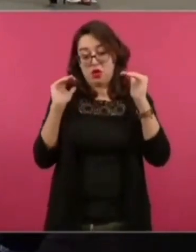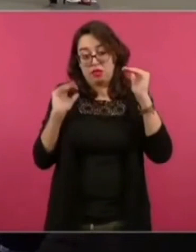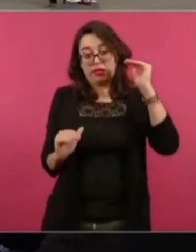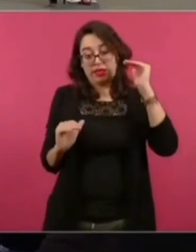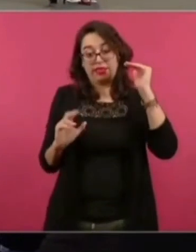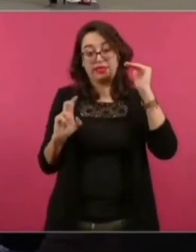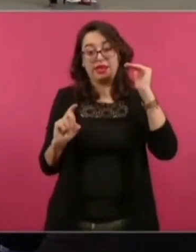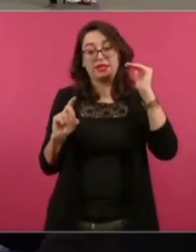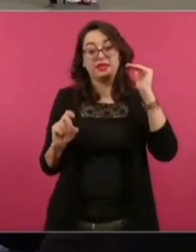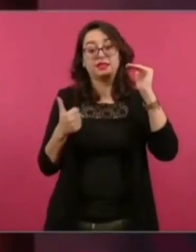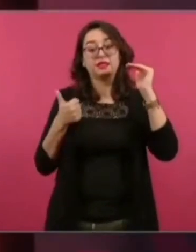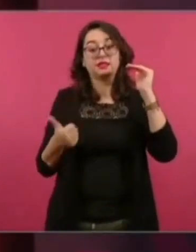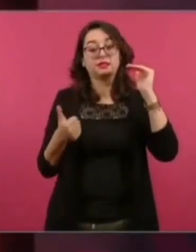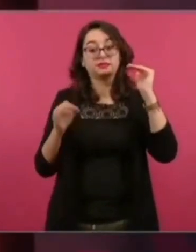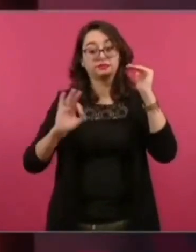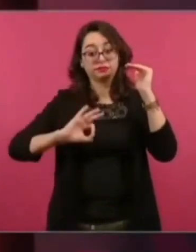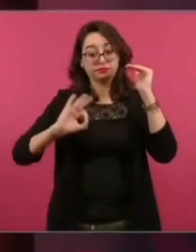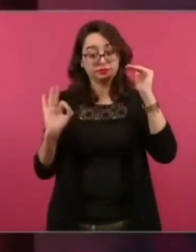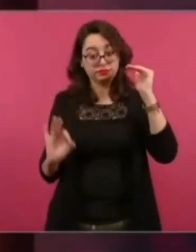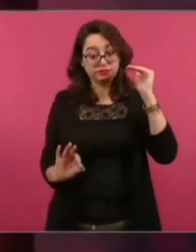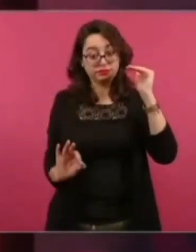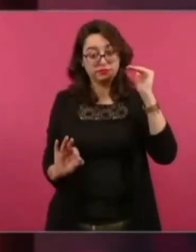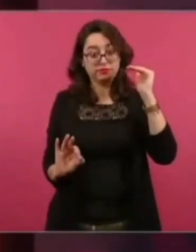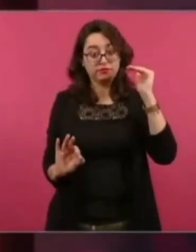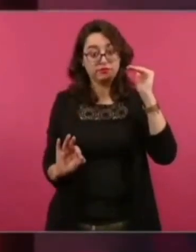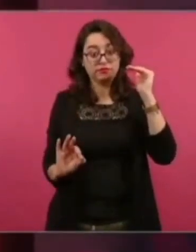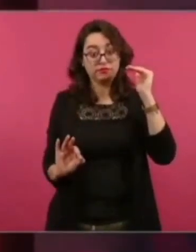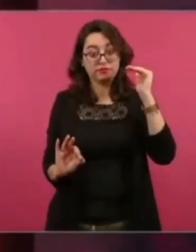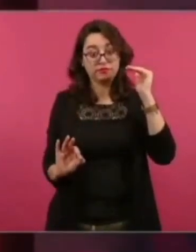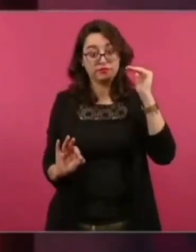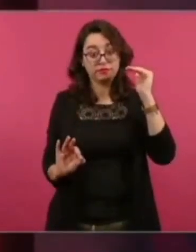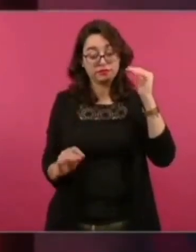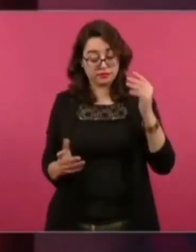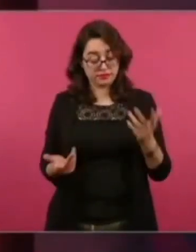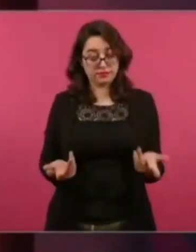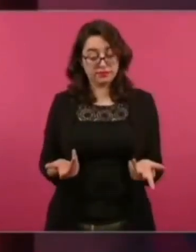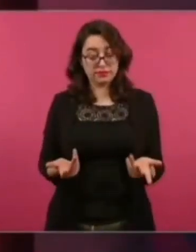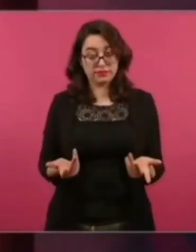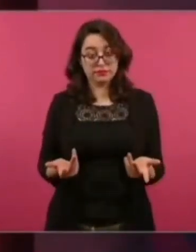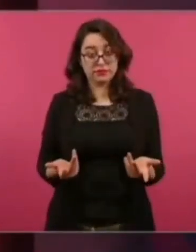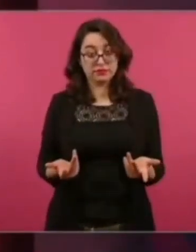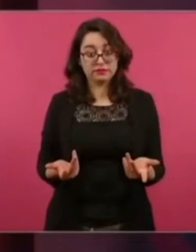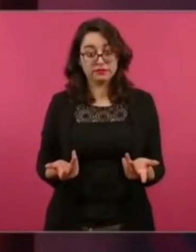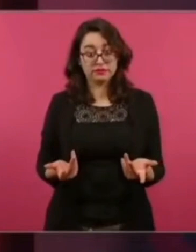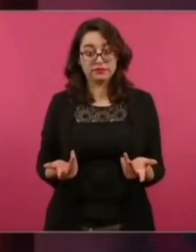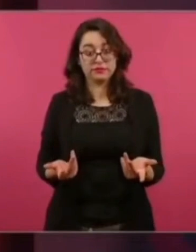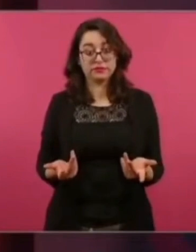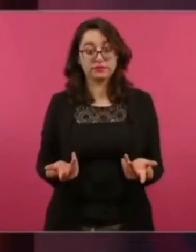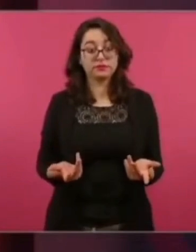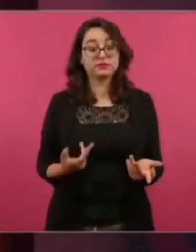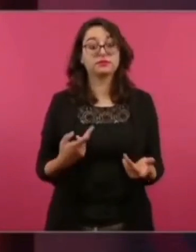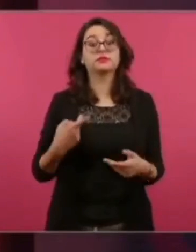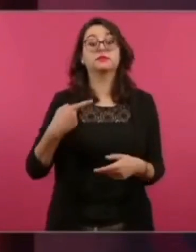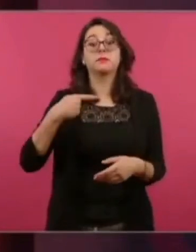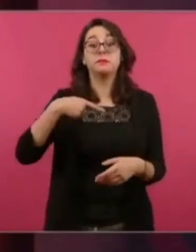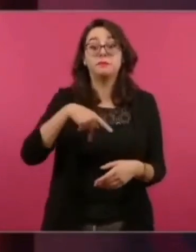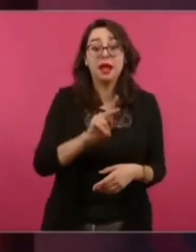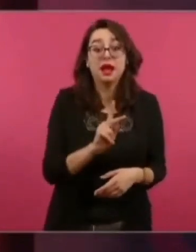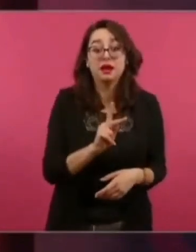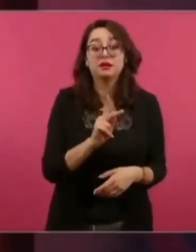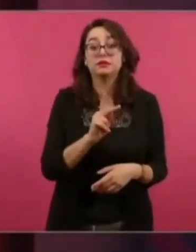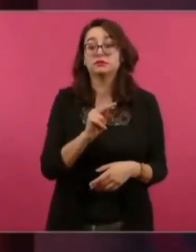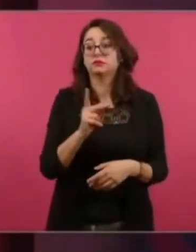Quedándose con, o mejor dicho, entregando todos los bienes.